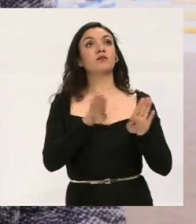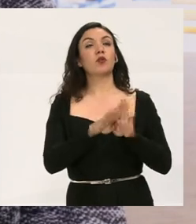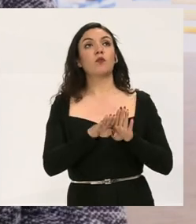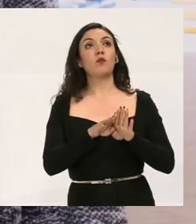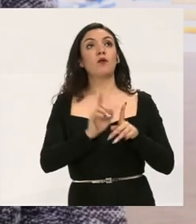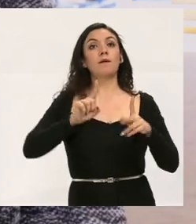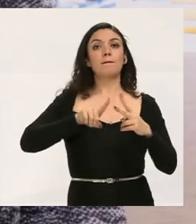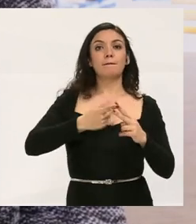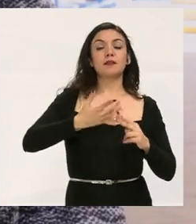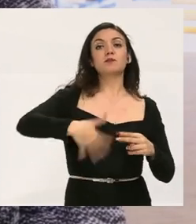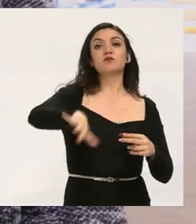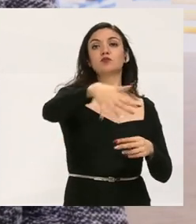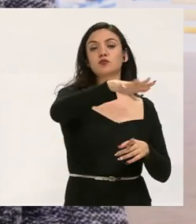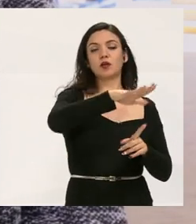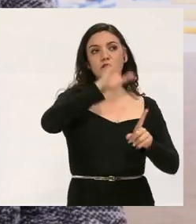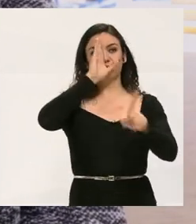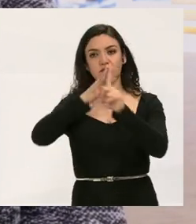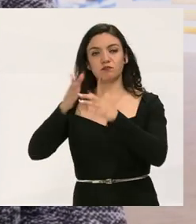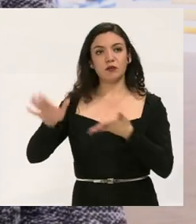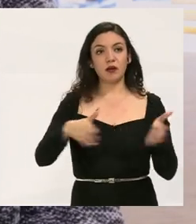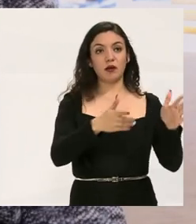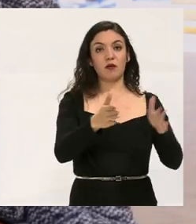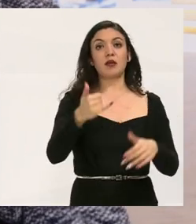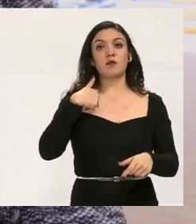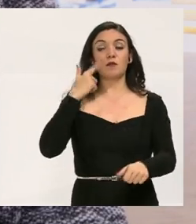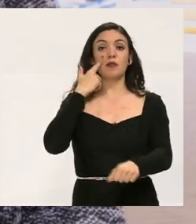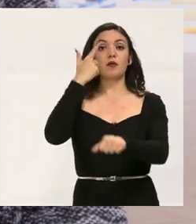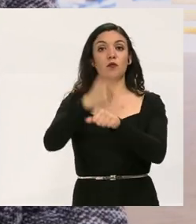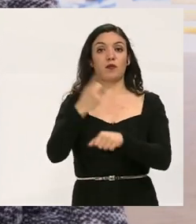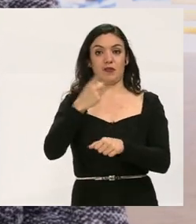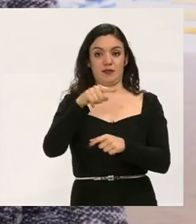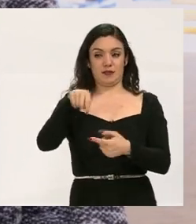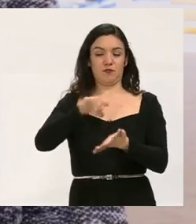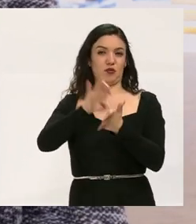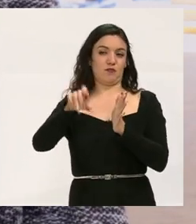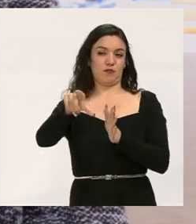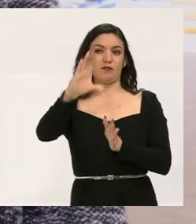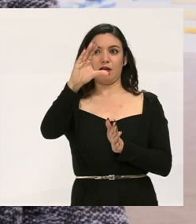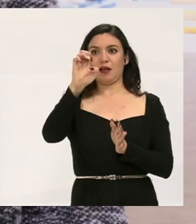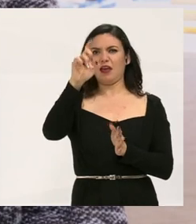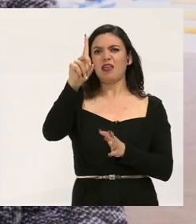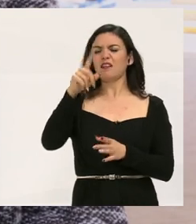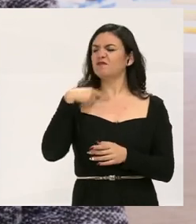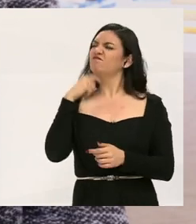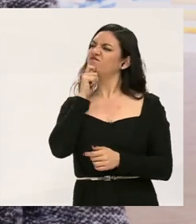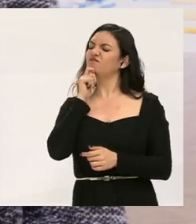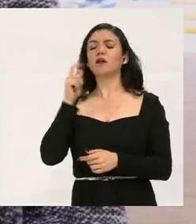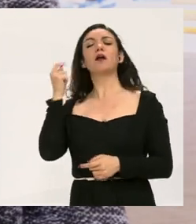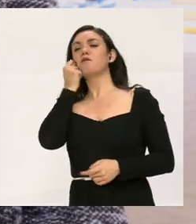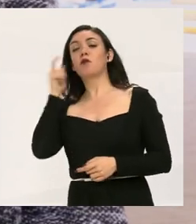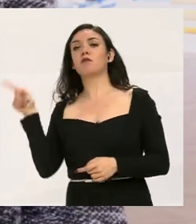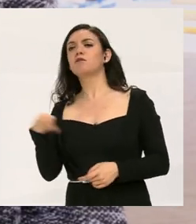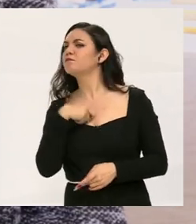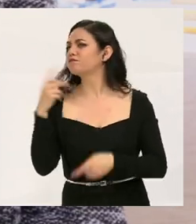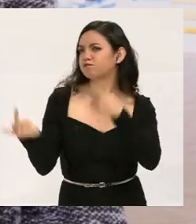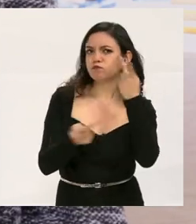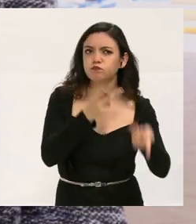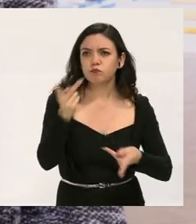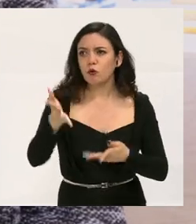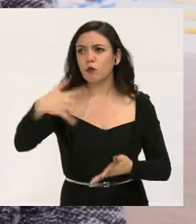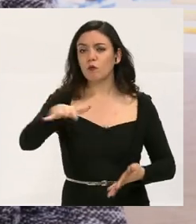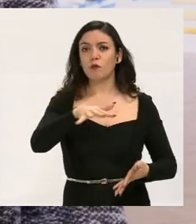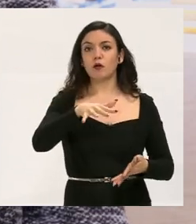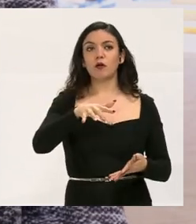Y ahí es cuando empiezo a buscar opciones. Y me doy cuenta del CAED. Vengo, me informo,